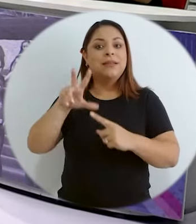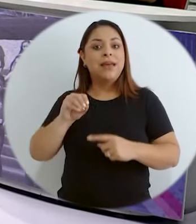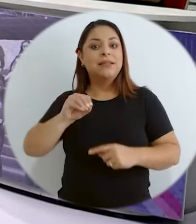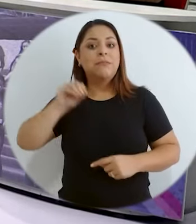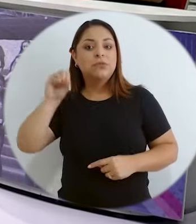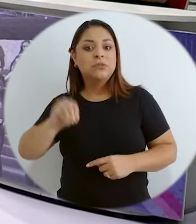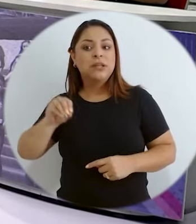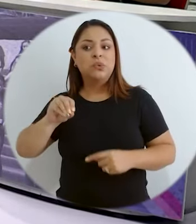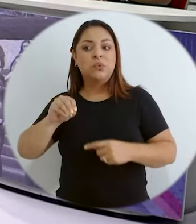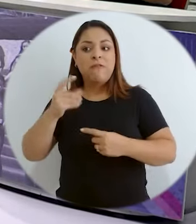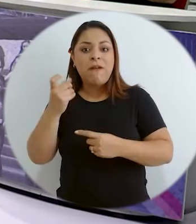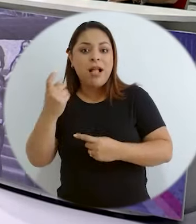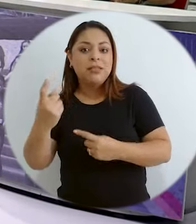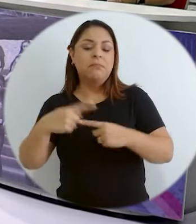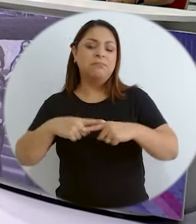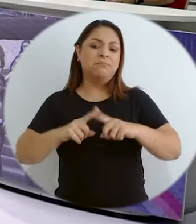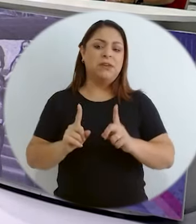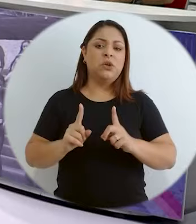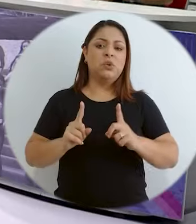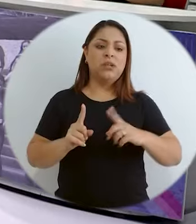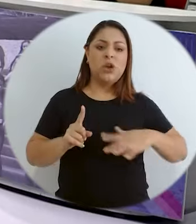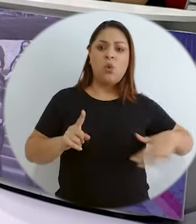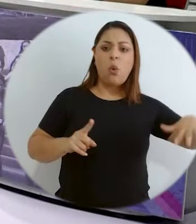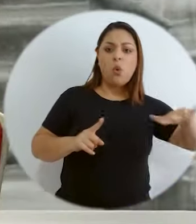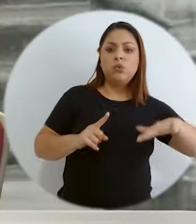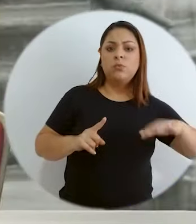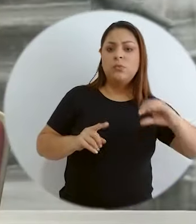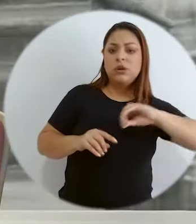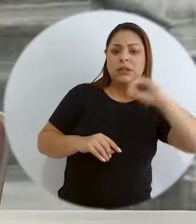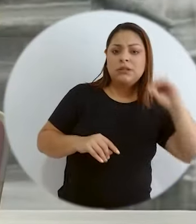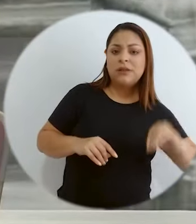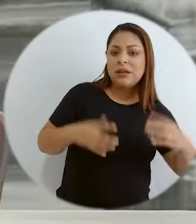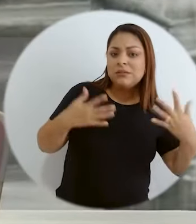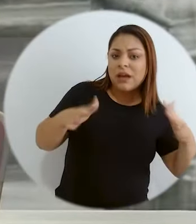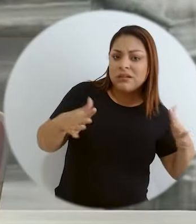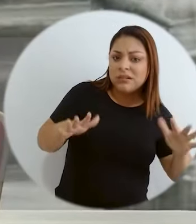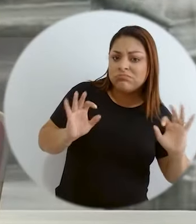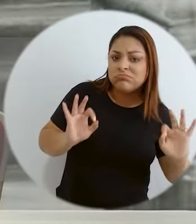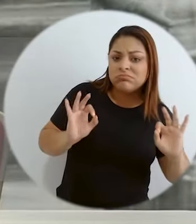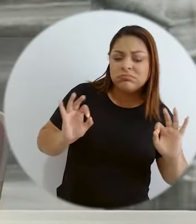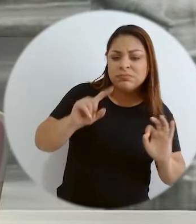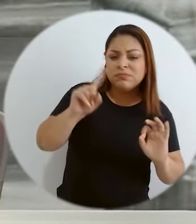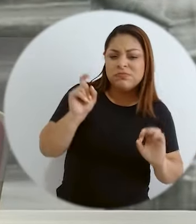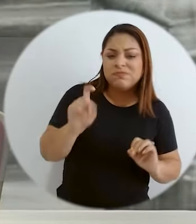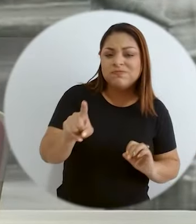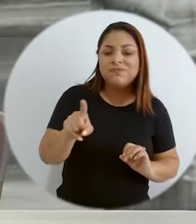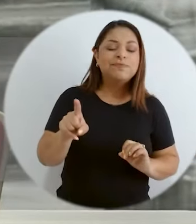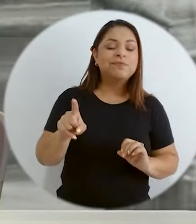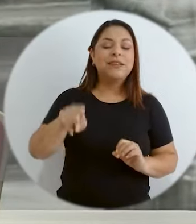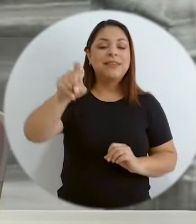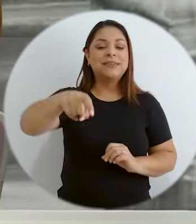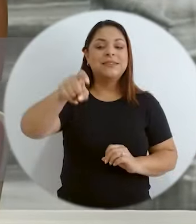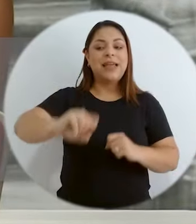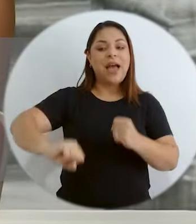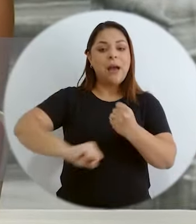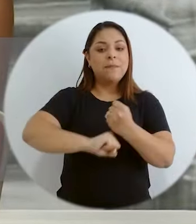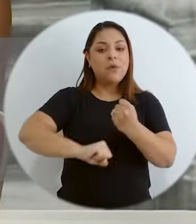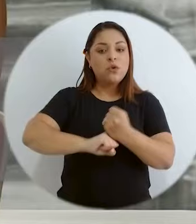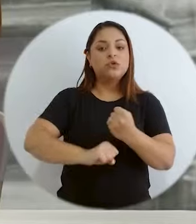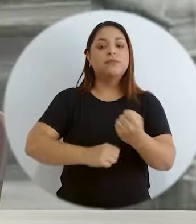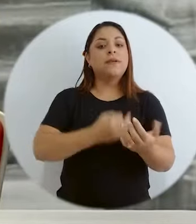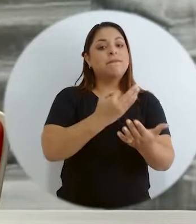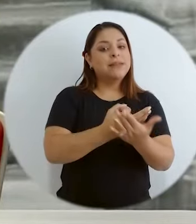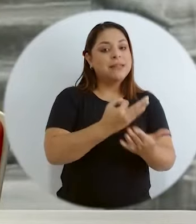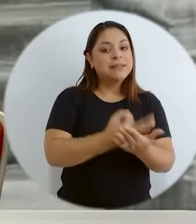realmente lo que teníamos protegido ya estaba funcionando, son cosas que la ciencia necesita abarcar y que necesitamos